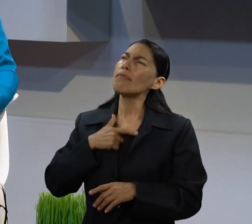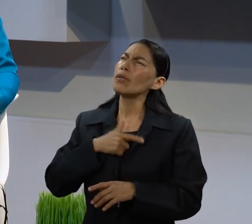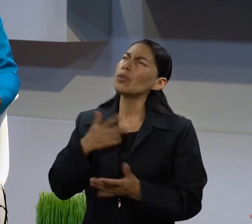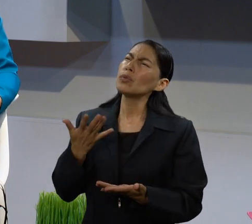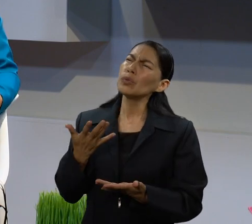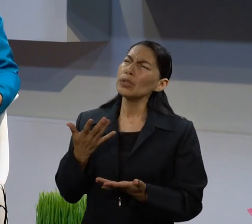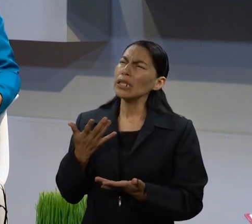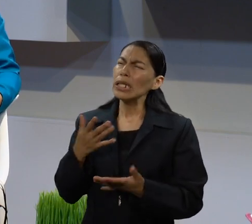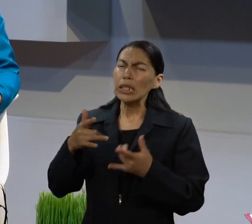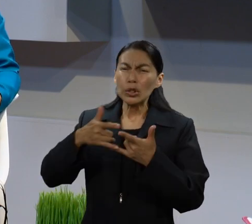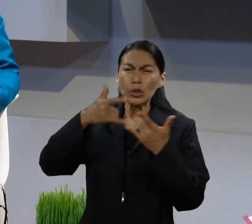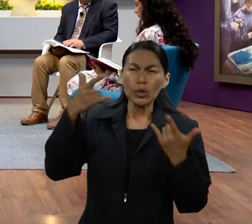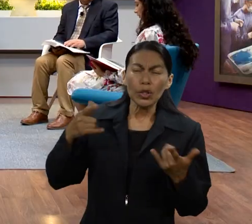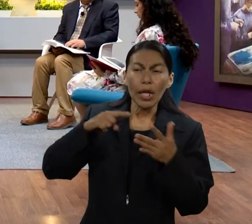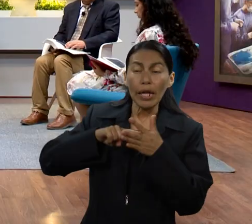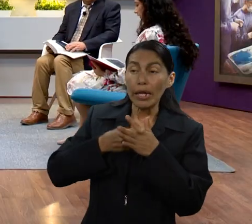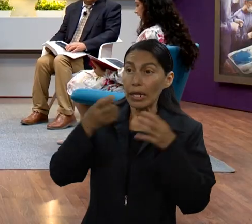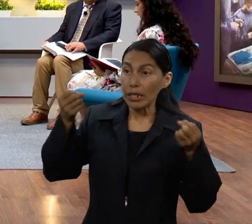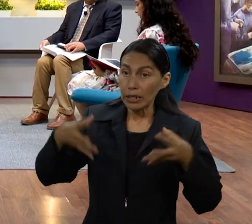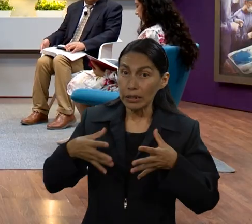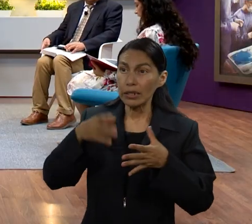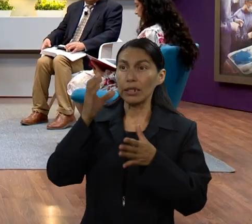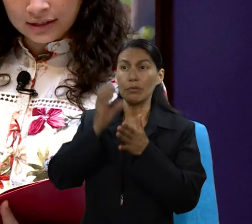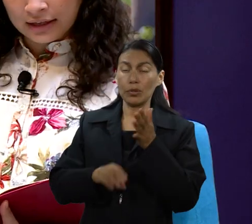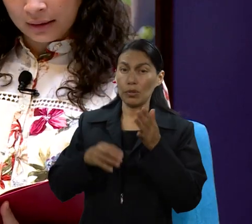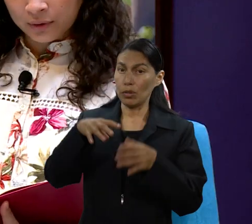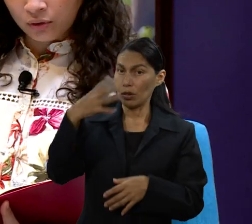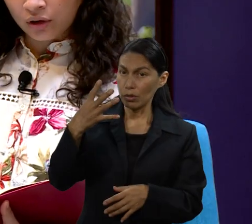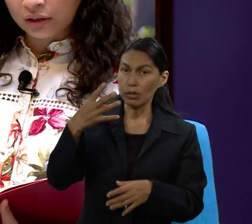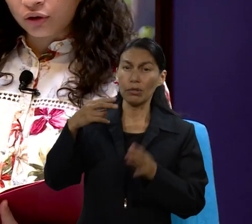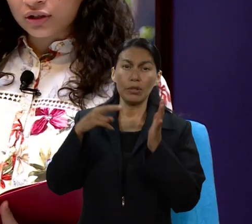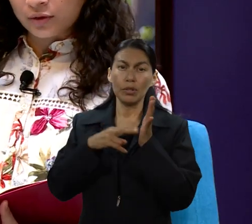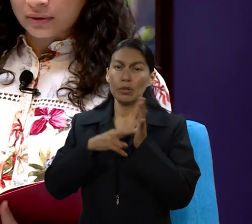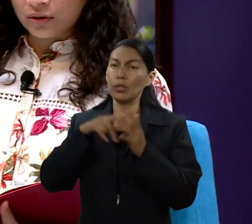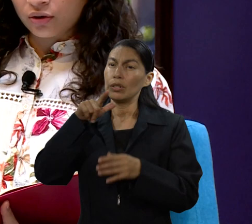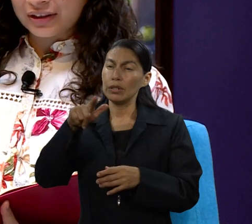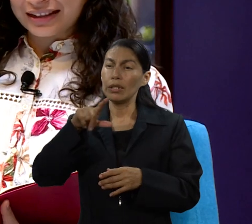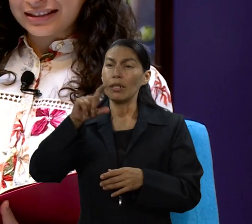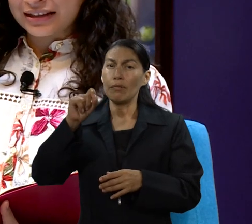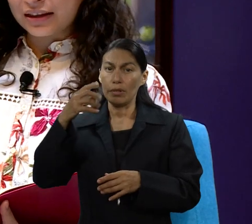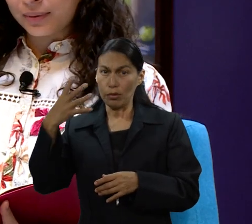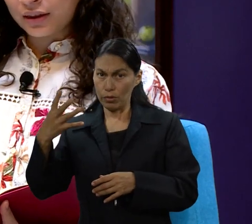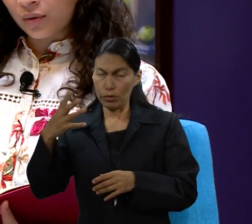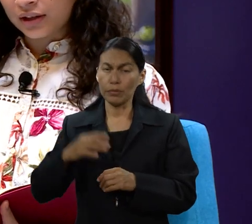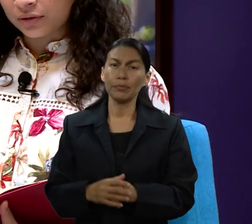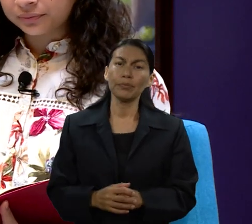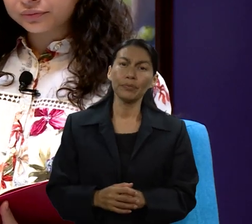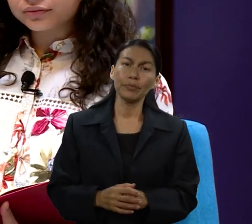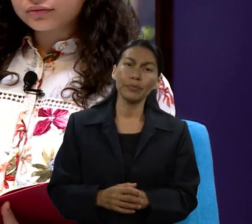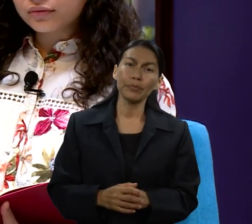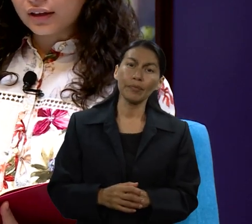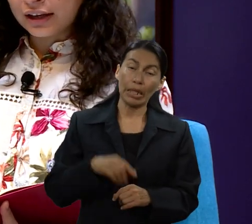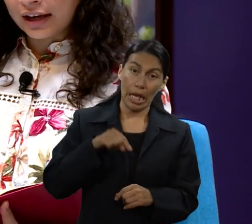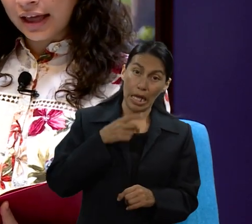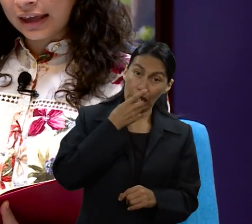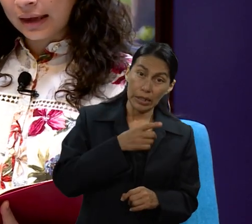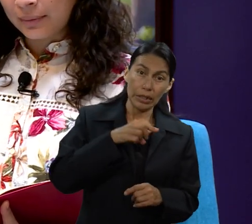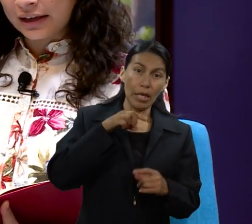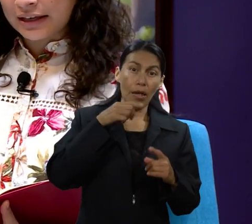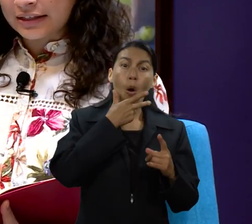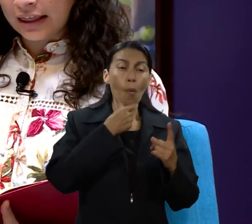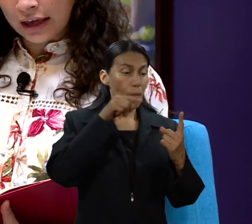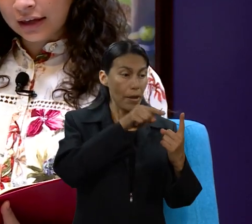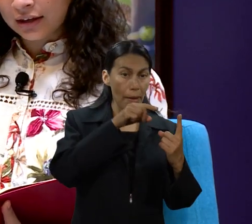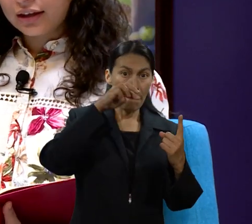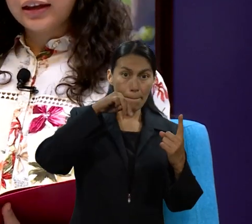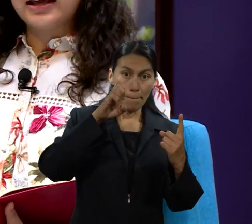gusta mucho la historia que encontramos en el libro de Génesis, el capítulo 14, los versículos del 17 al 24, en la que